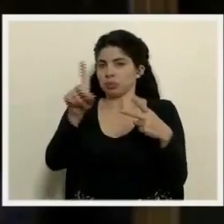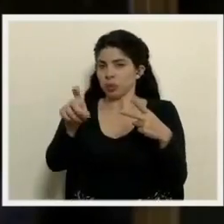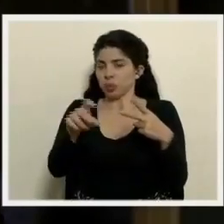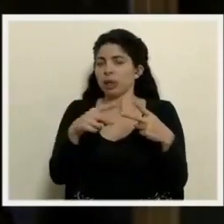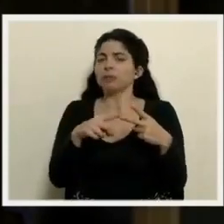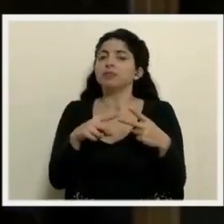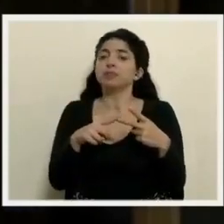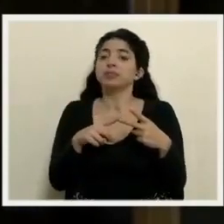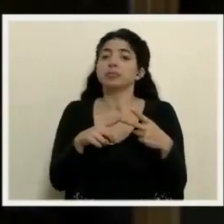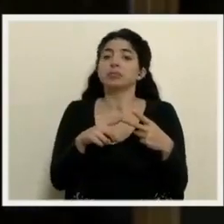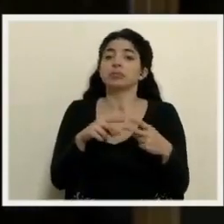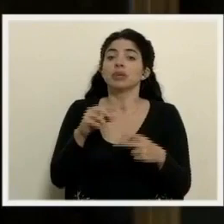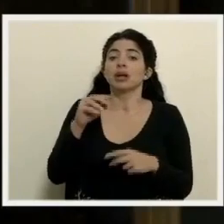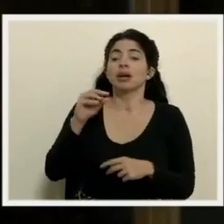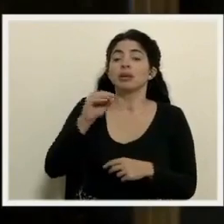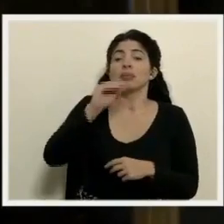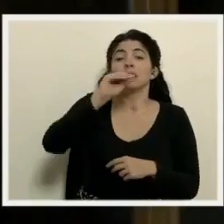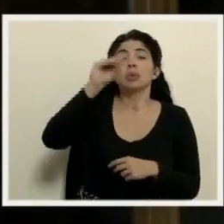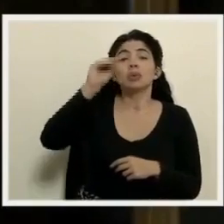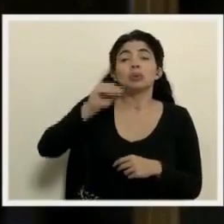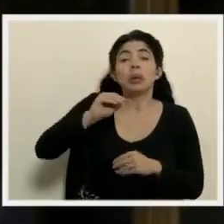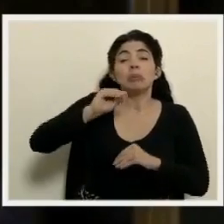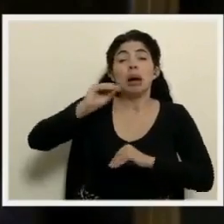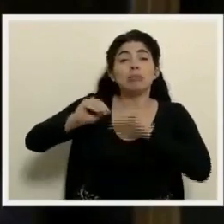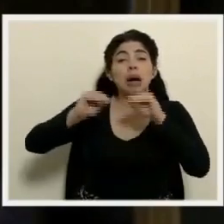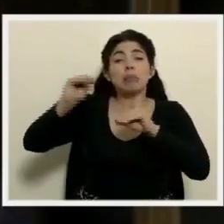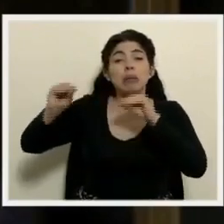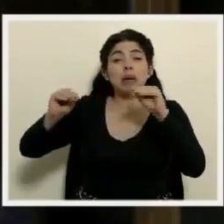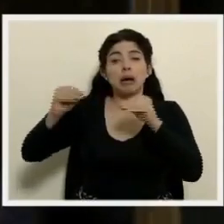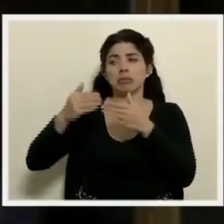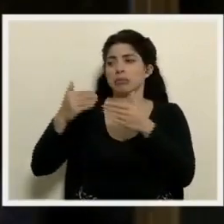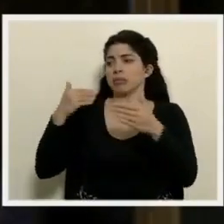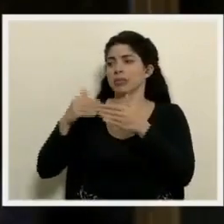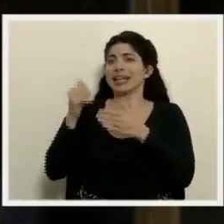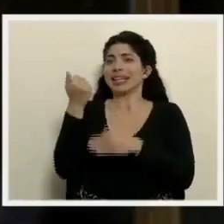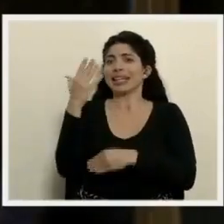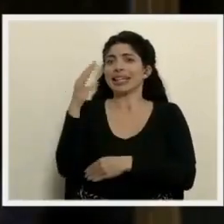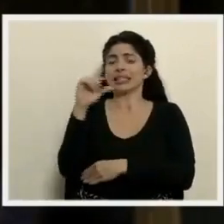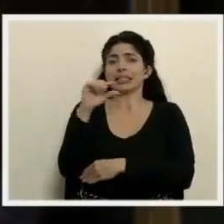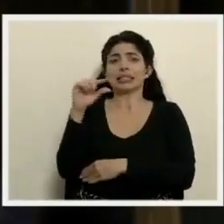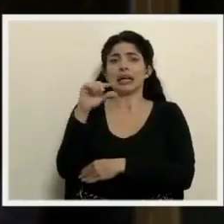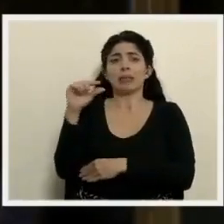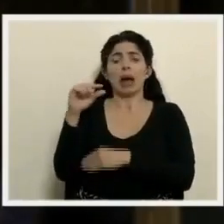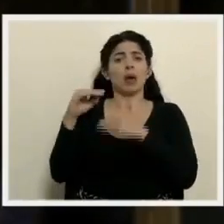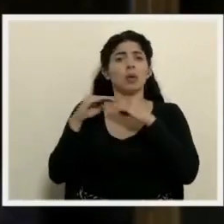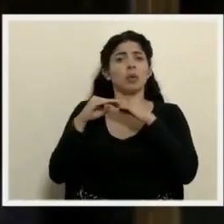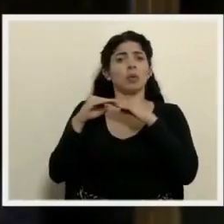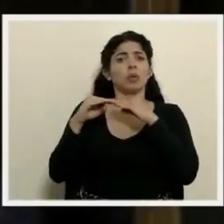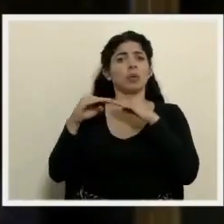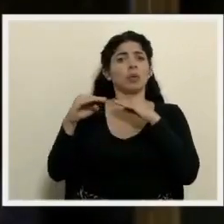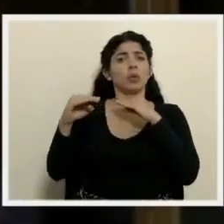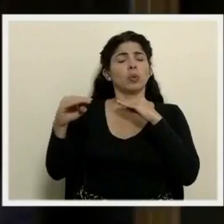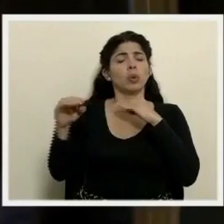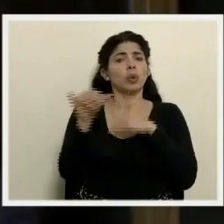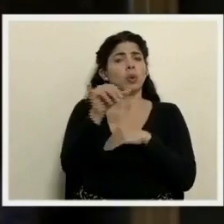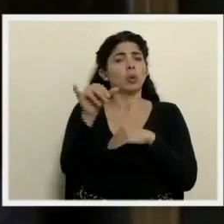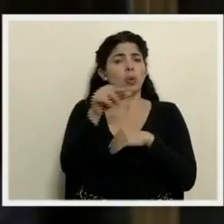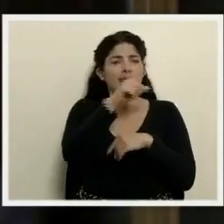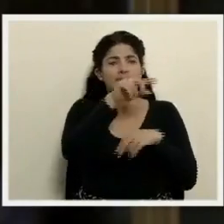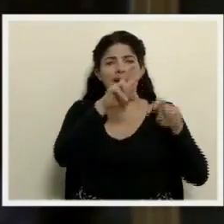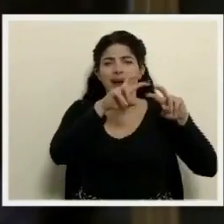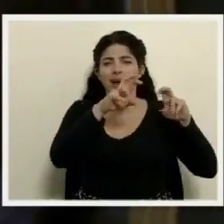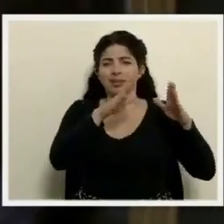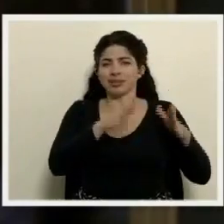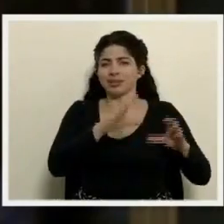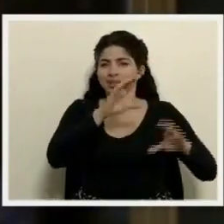la tasa de contagio se estancó en las últimas 15 semanas según los análisis más depurados y